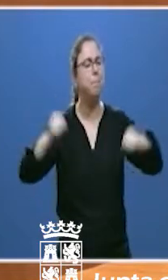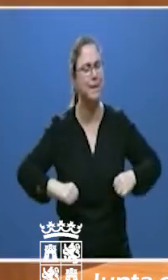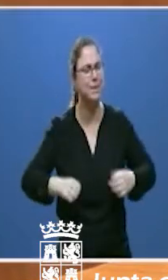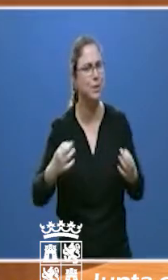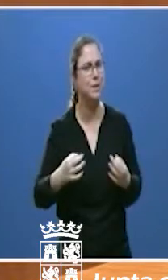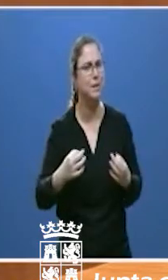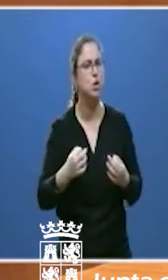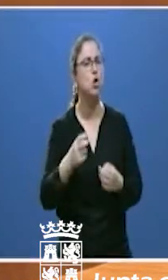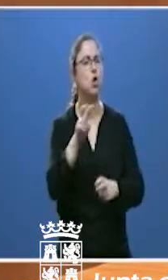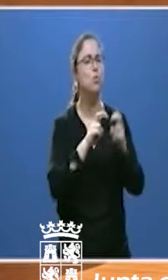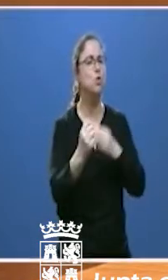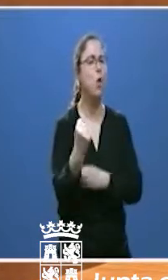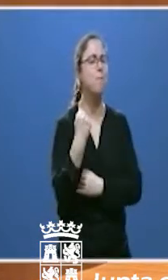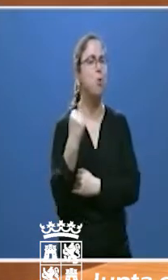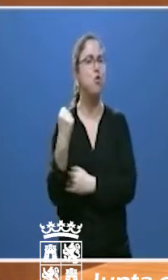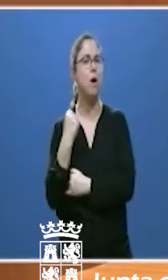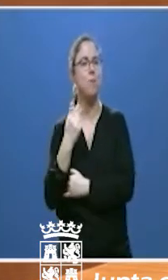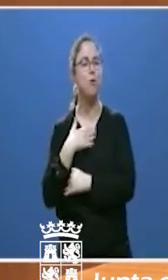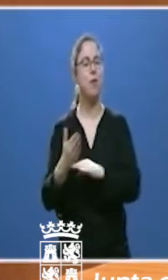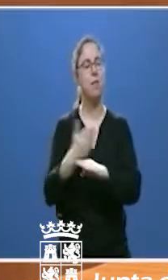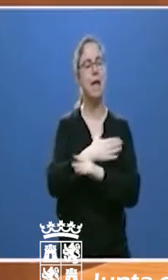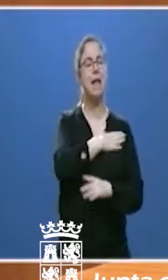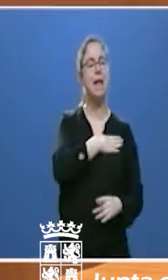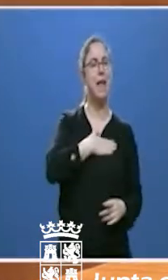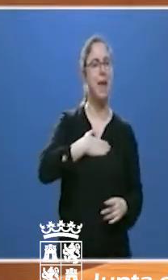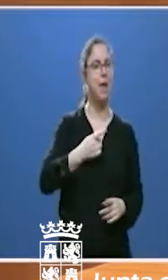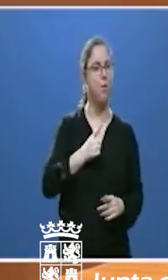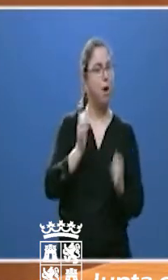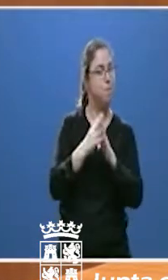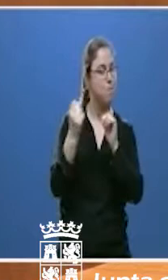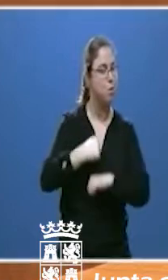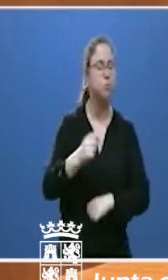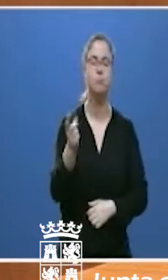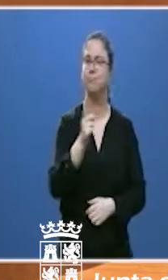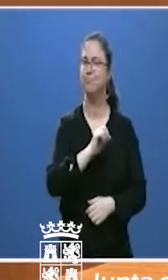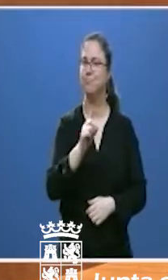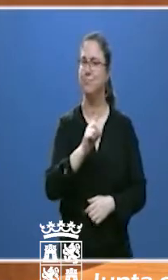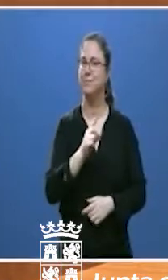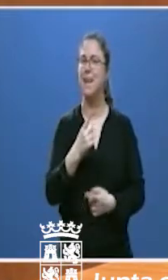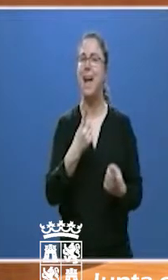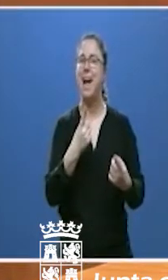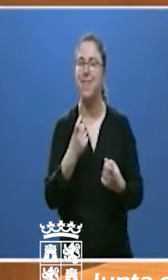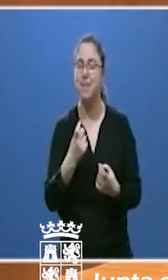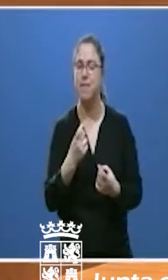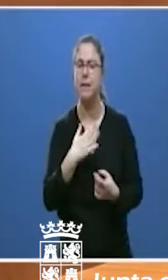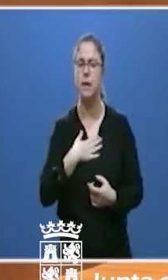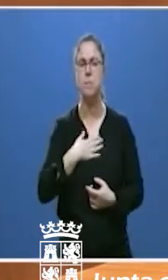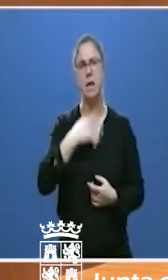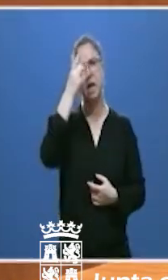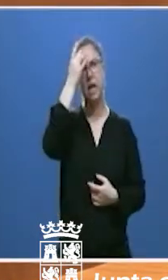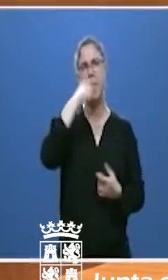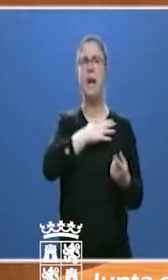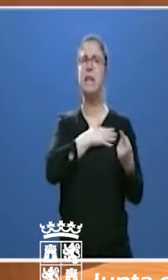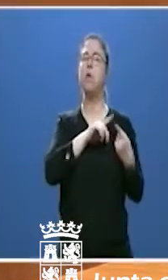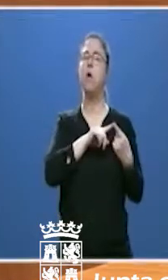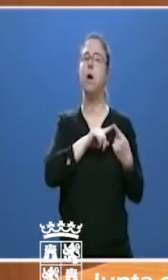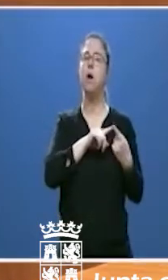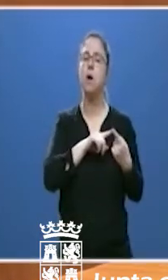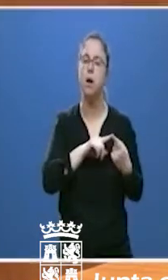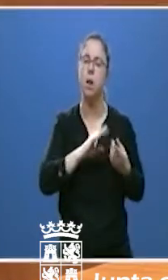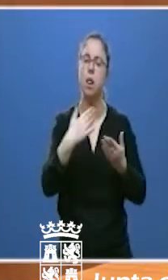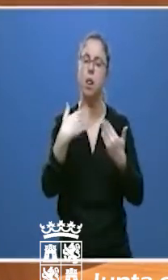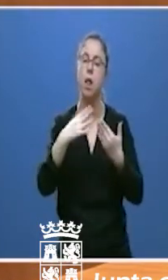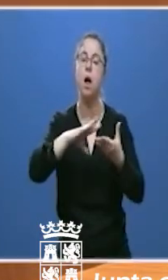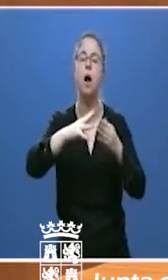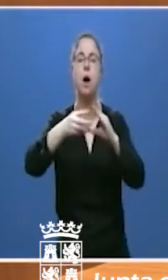apoyos para una postura predeterminada. Es la capacidad de abandonar una postura inicial propia para buscar